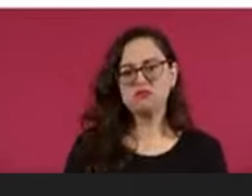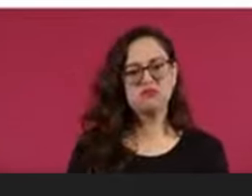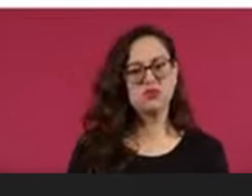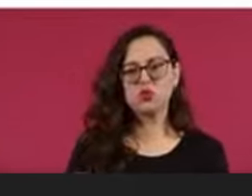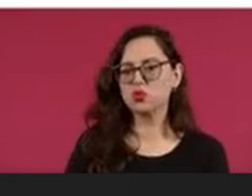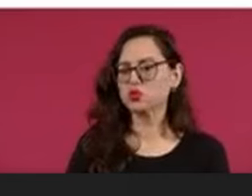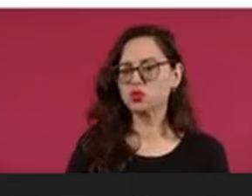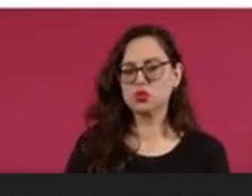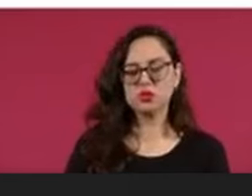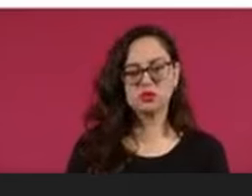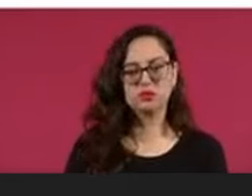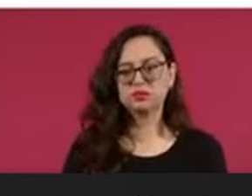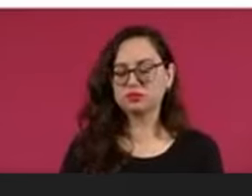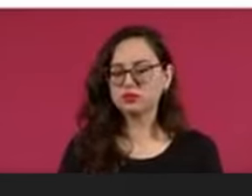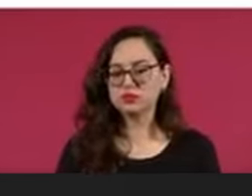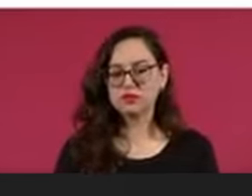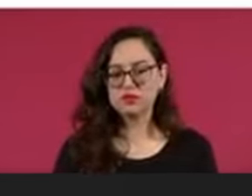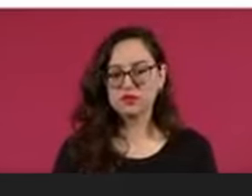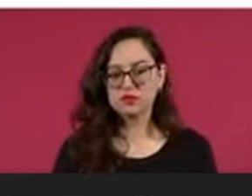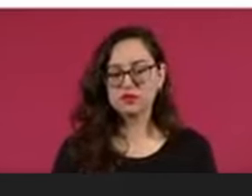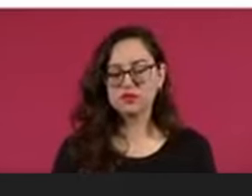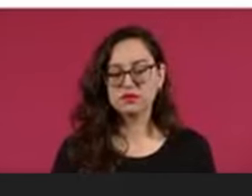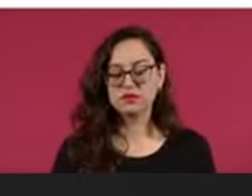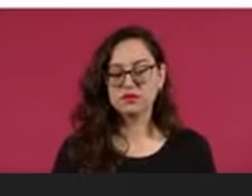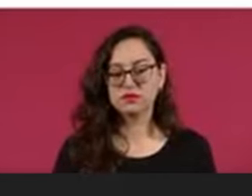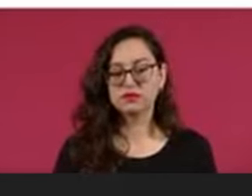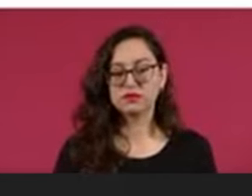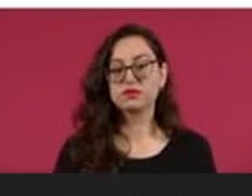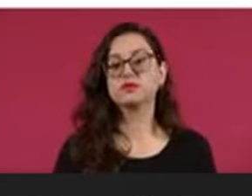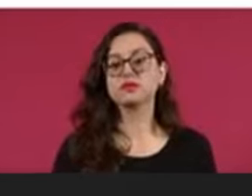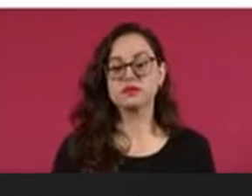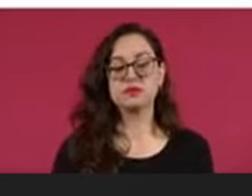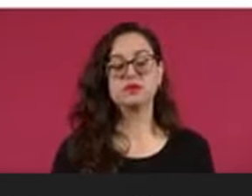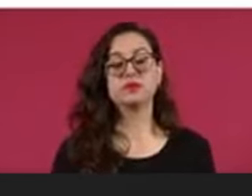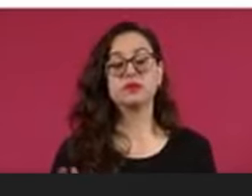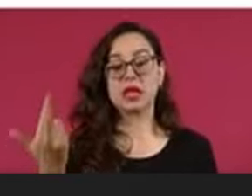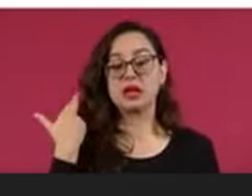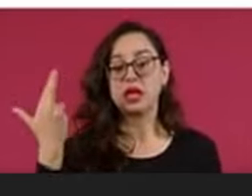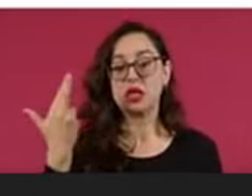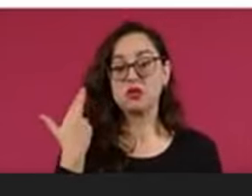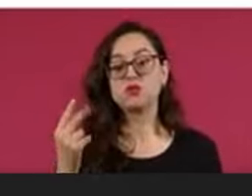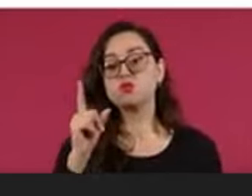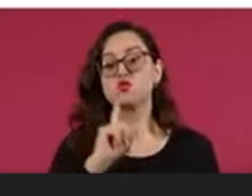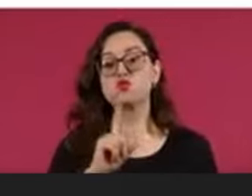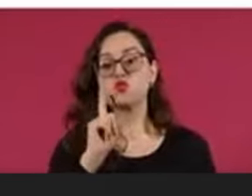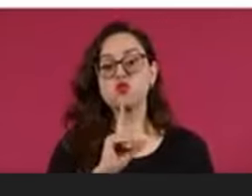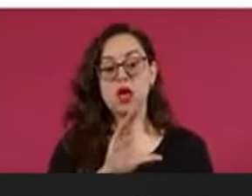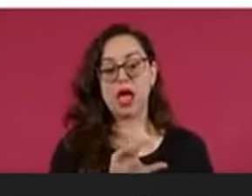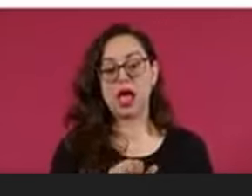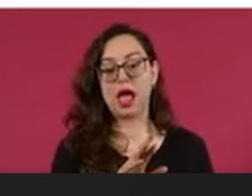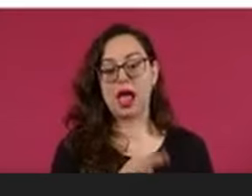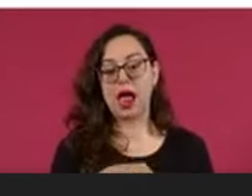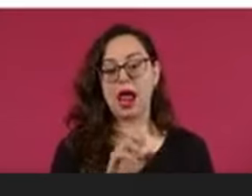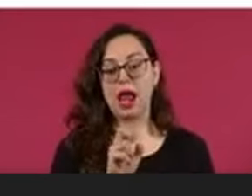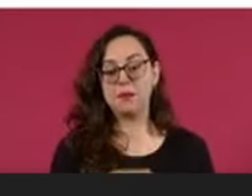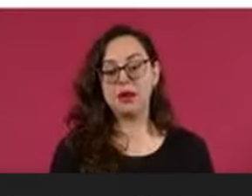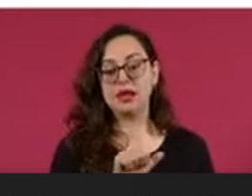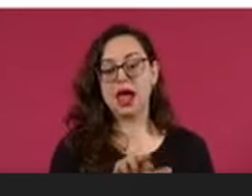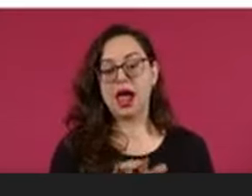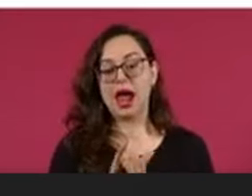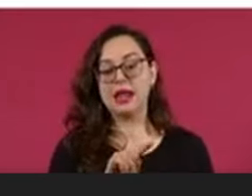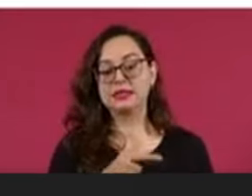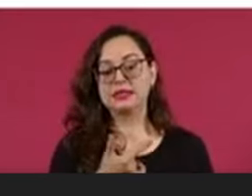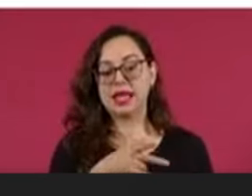En una entrevista de radio con Carmen Aristegui, hice el ofrecimiento a